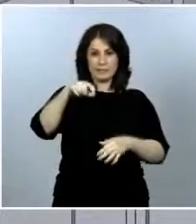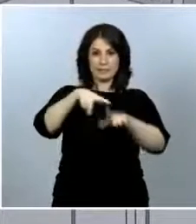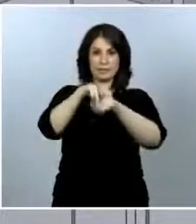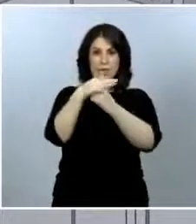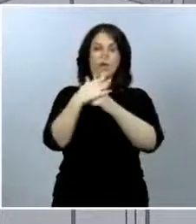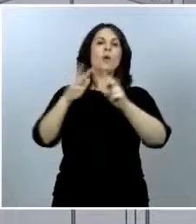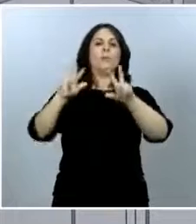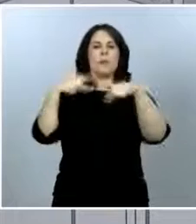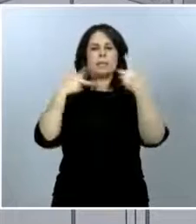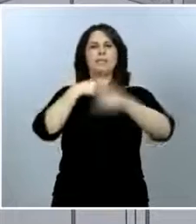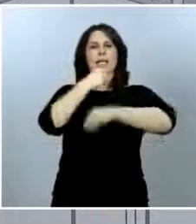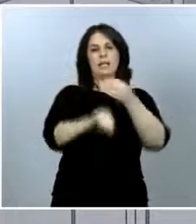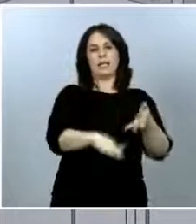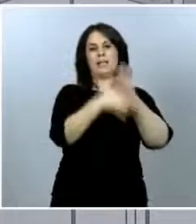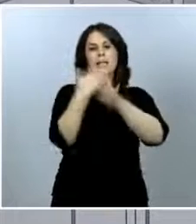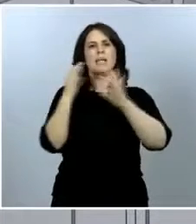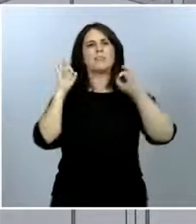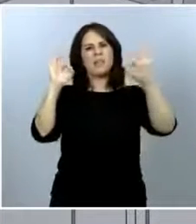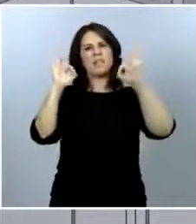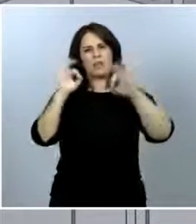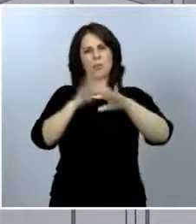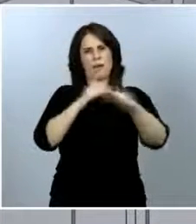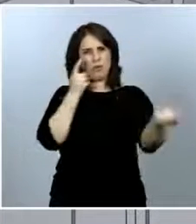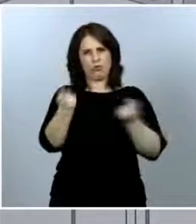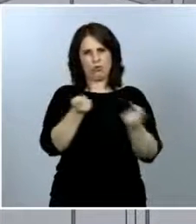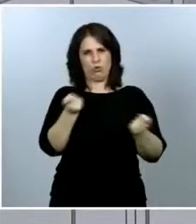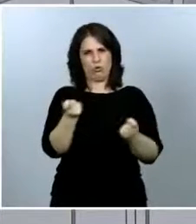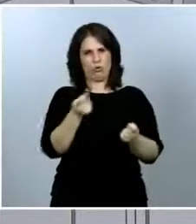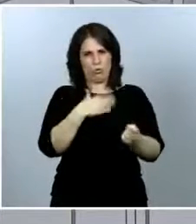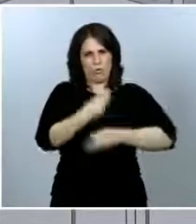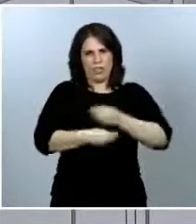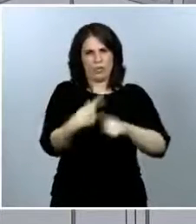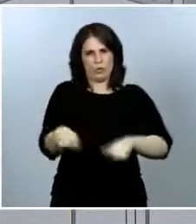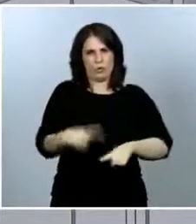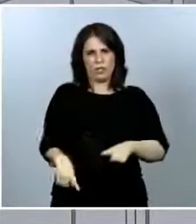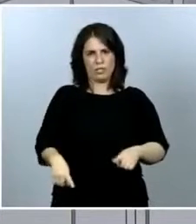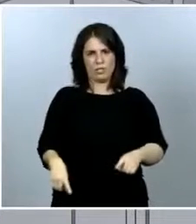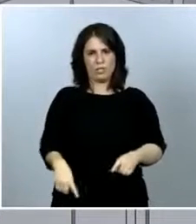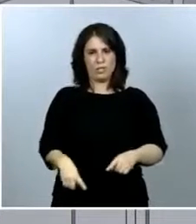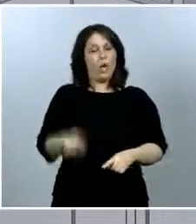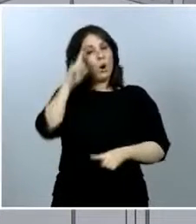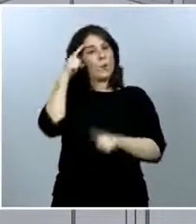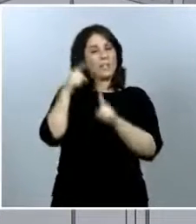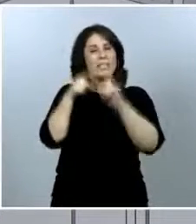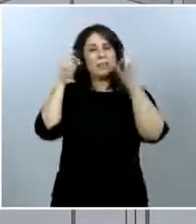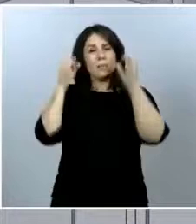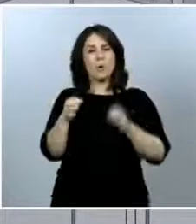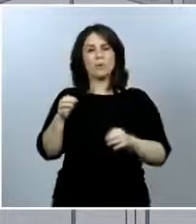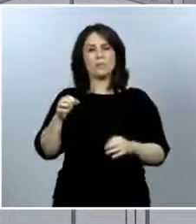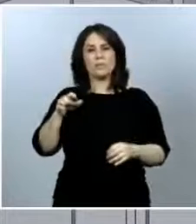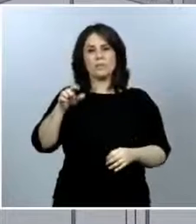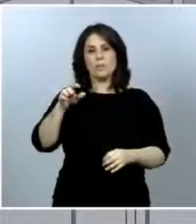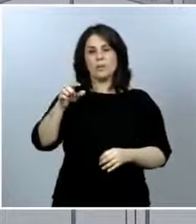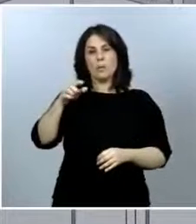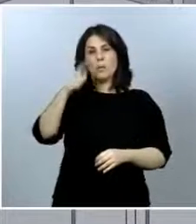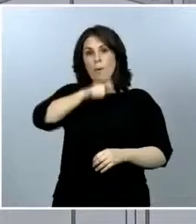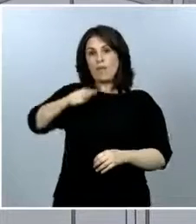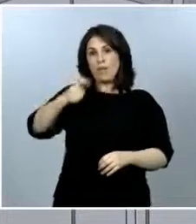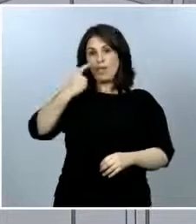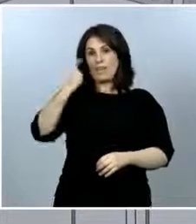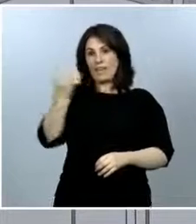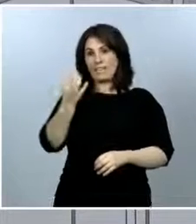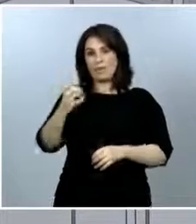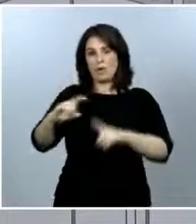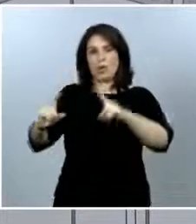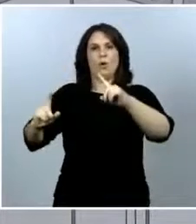específica para controlar esos brotes. El objetivo es identificar la población a riesgo, aislar